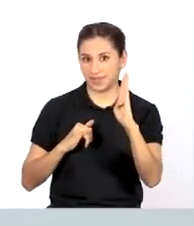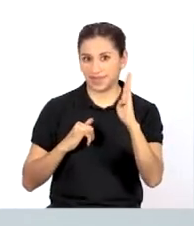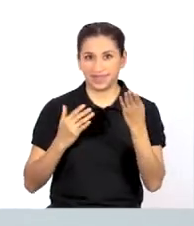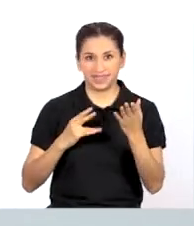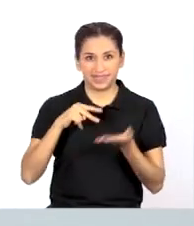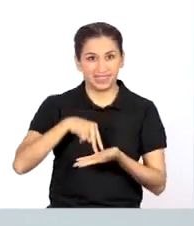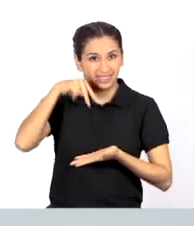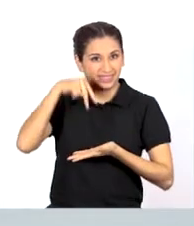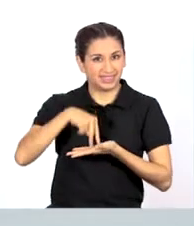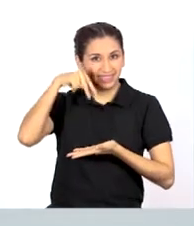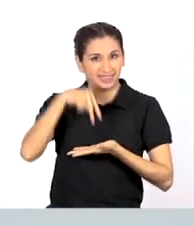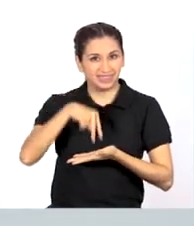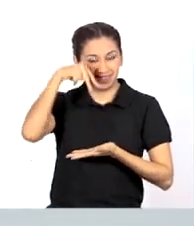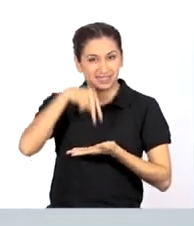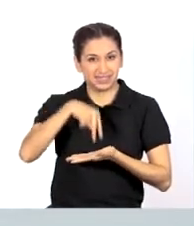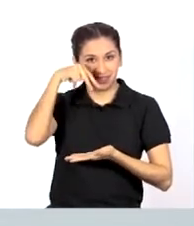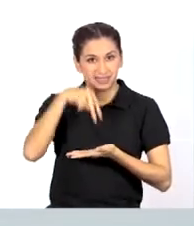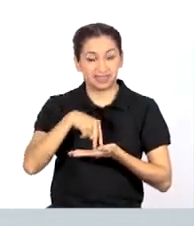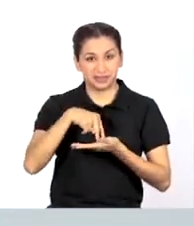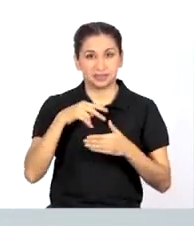B, que es saltar.